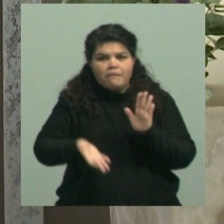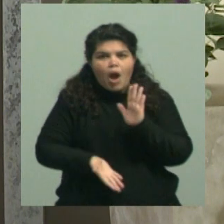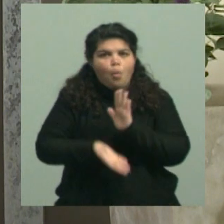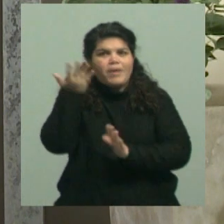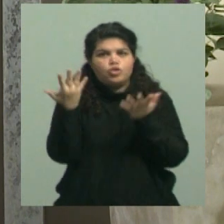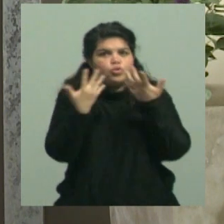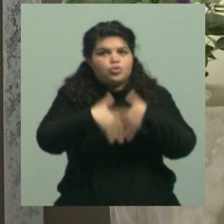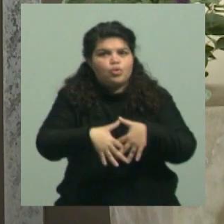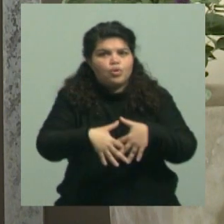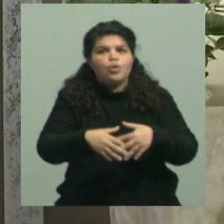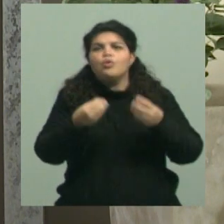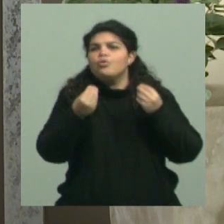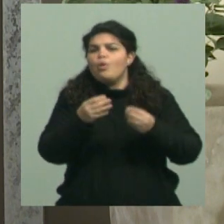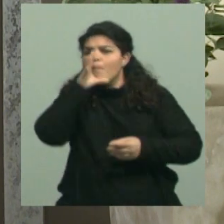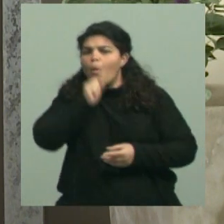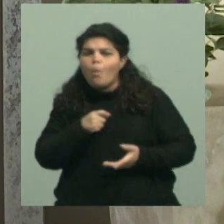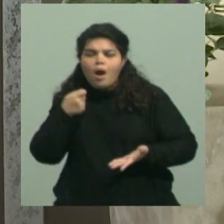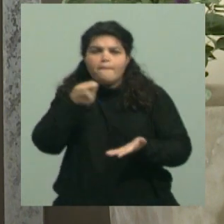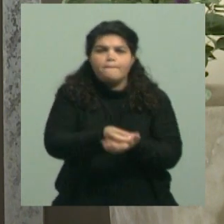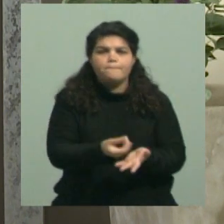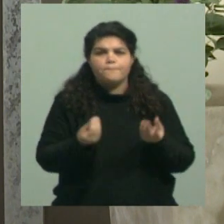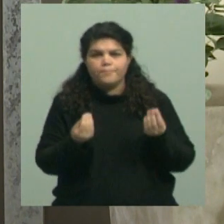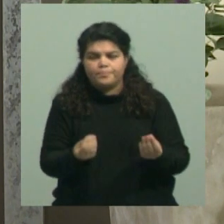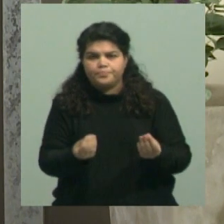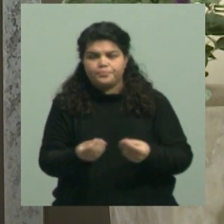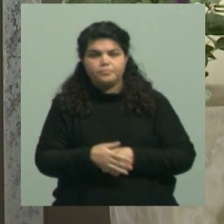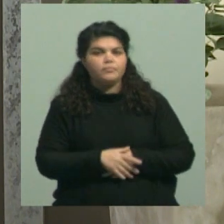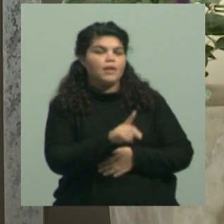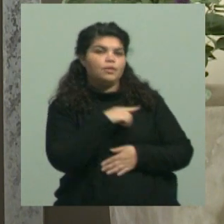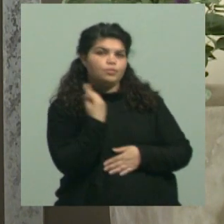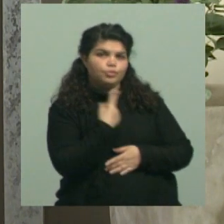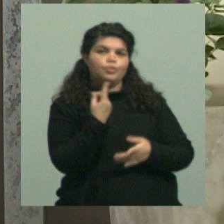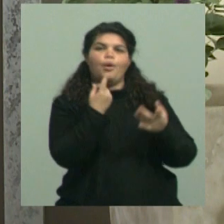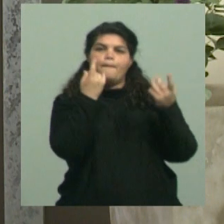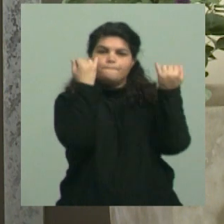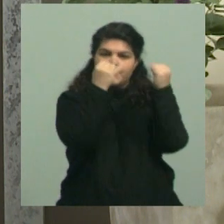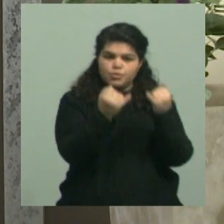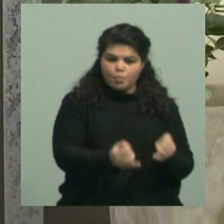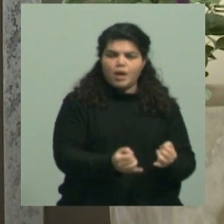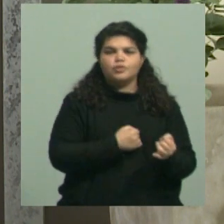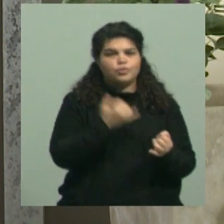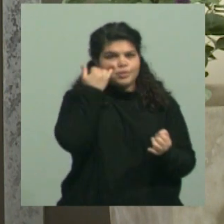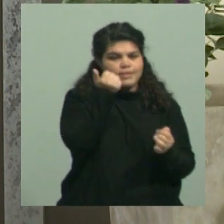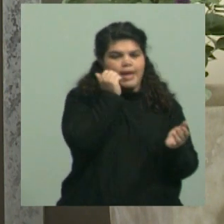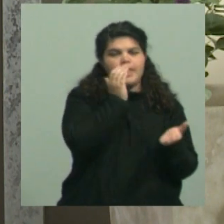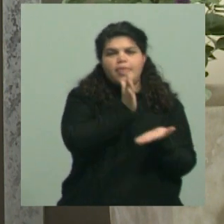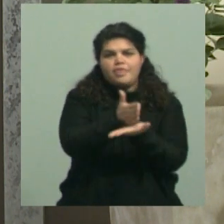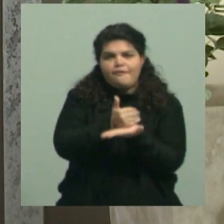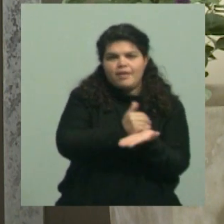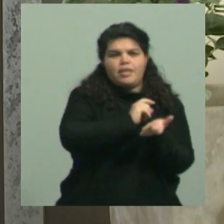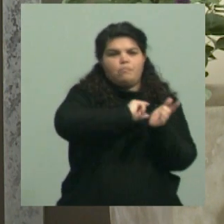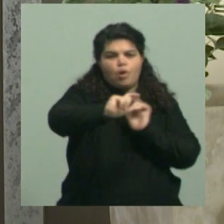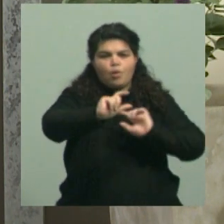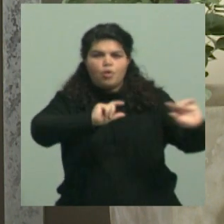Bueno, nosotros hemos organizado el presupuesto de modo tal de llegar, digamos,